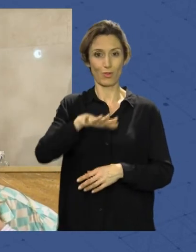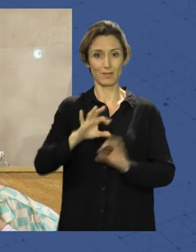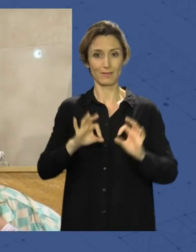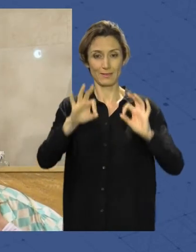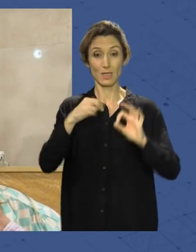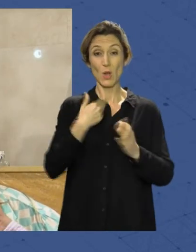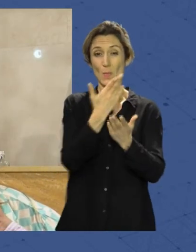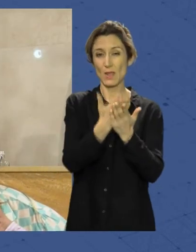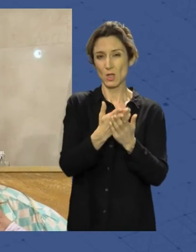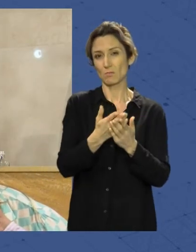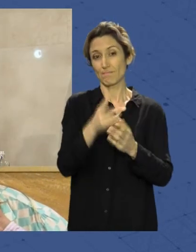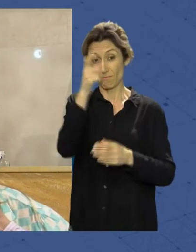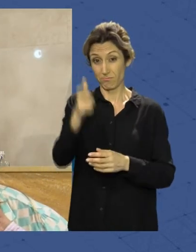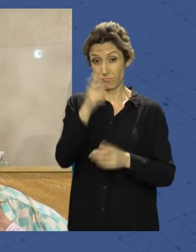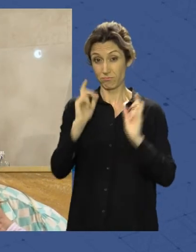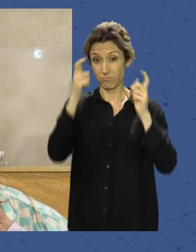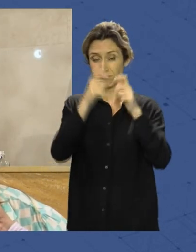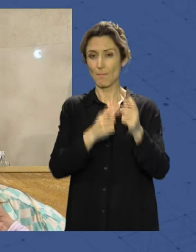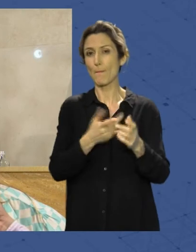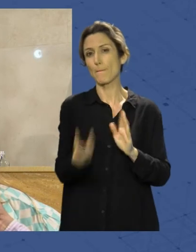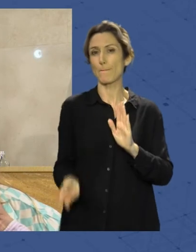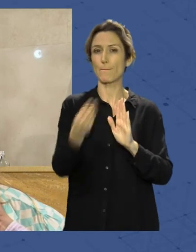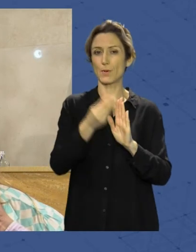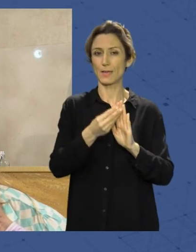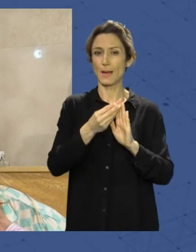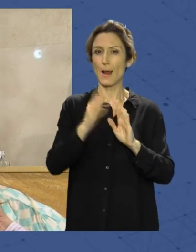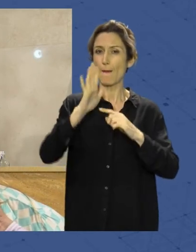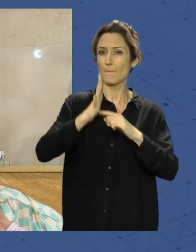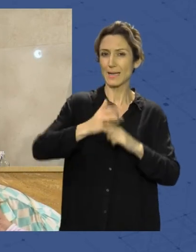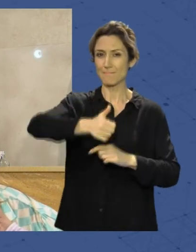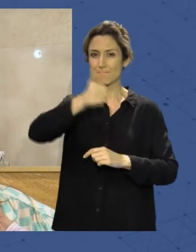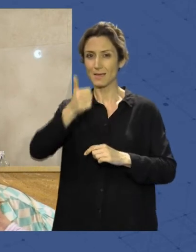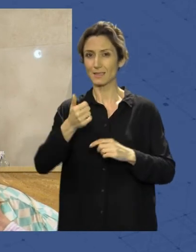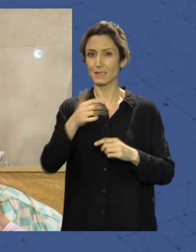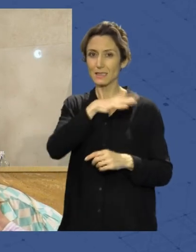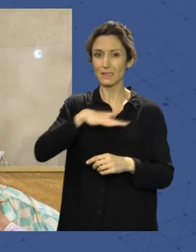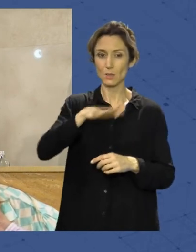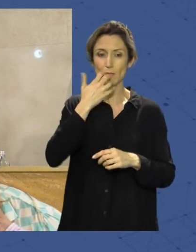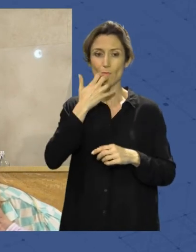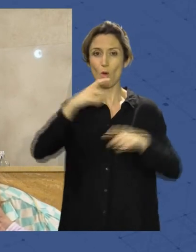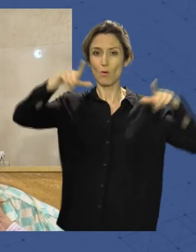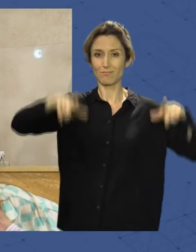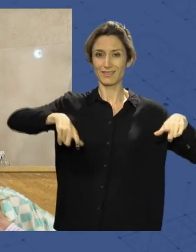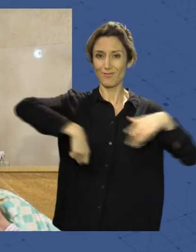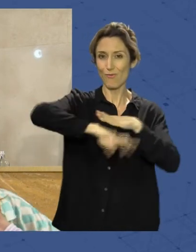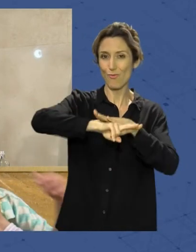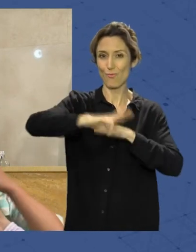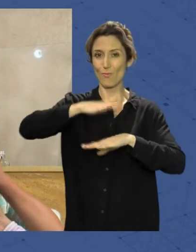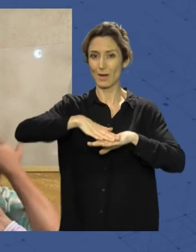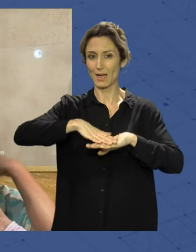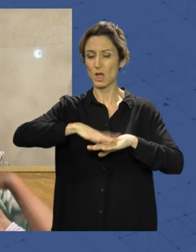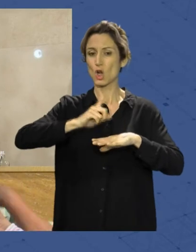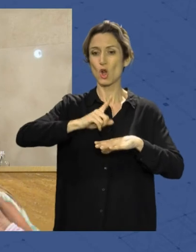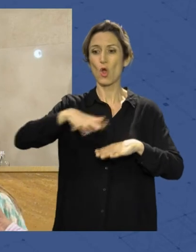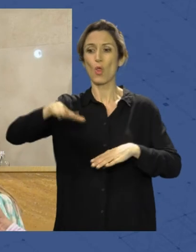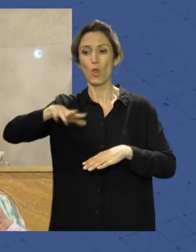fueron que implementaran más parques o sitios como pistas de fútbol para que no tengan que ocuparse